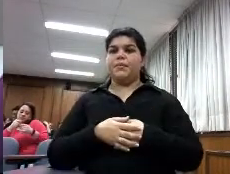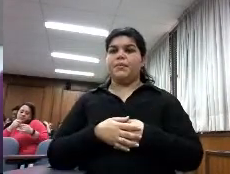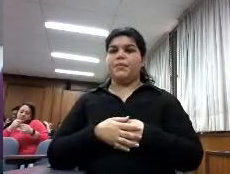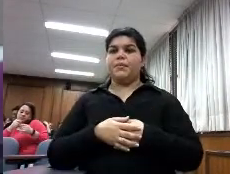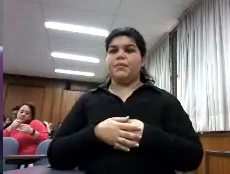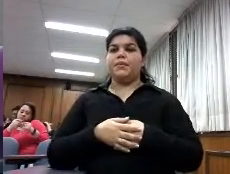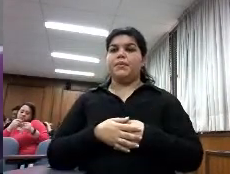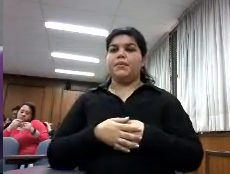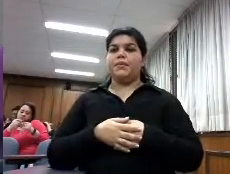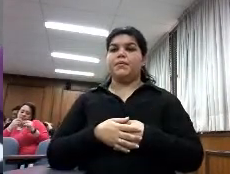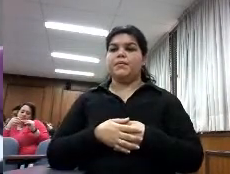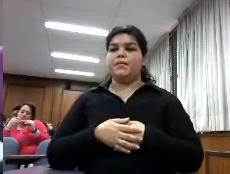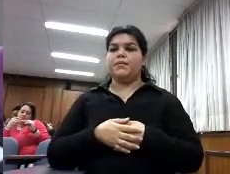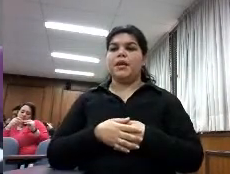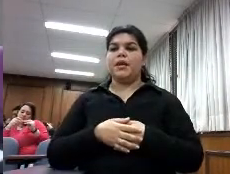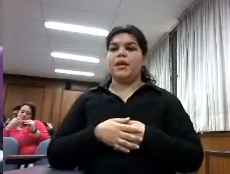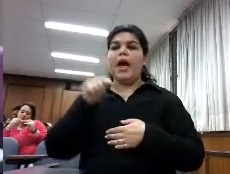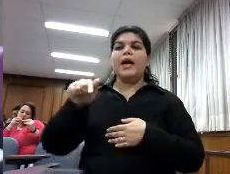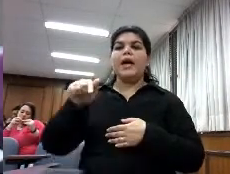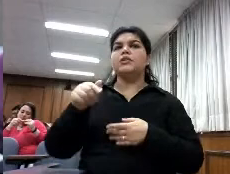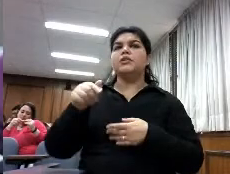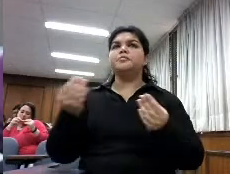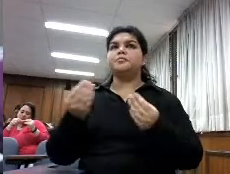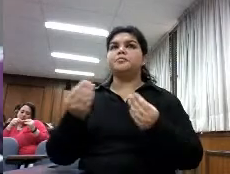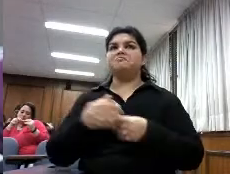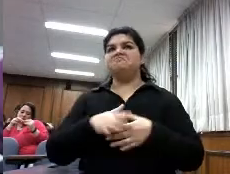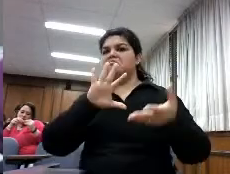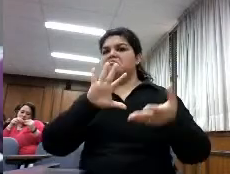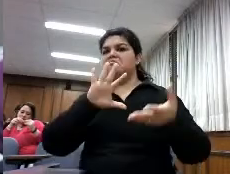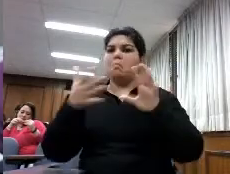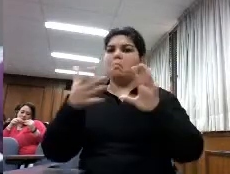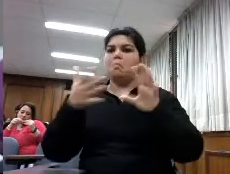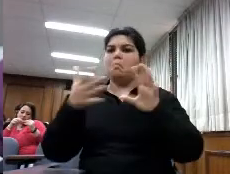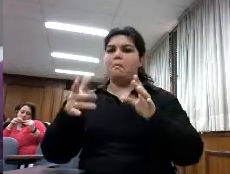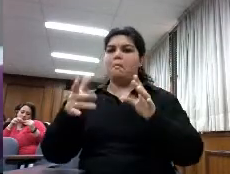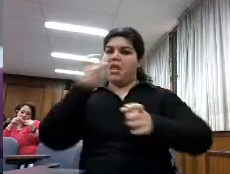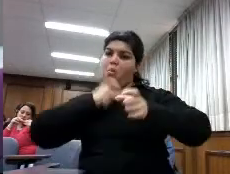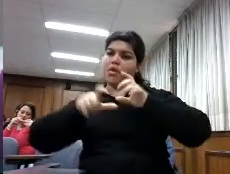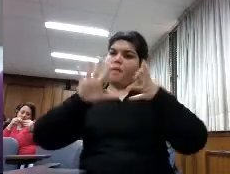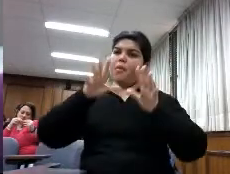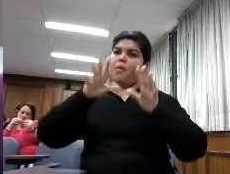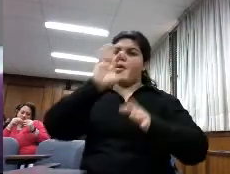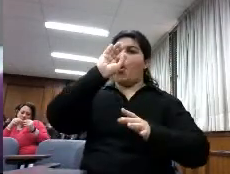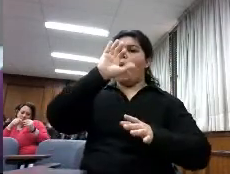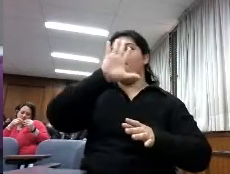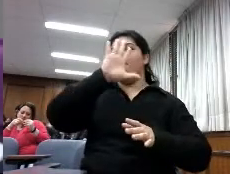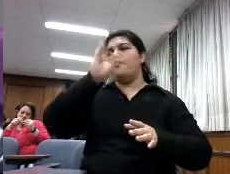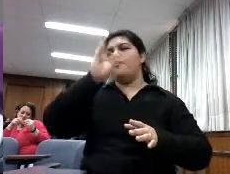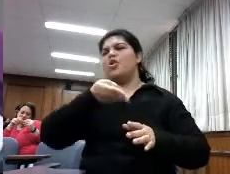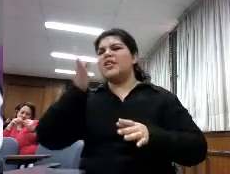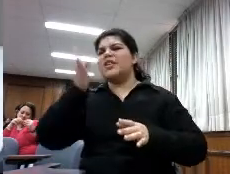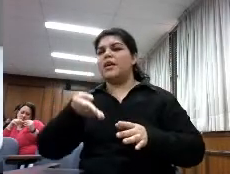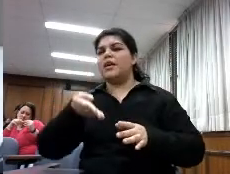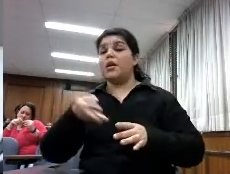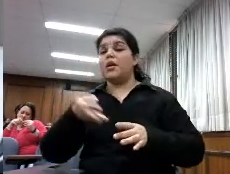las encuestas el perfil general de los que contestaron eran fundamentalmente mujeres